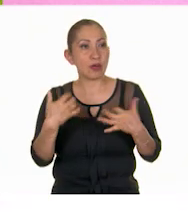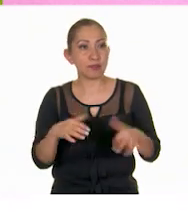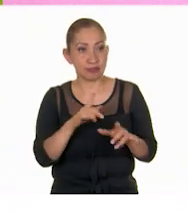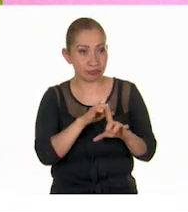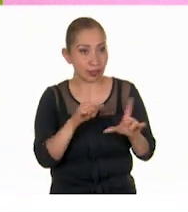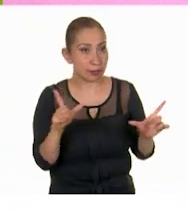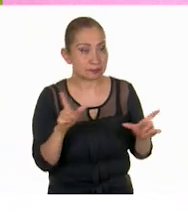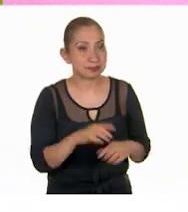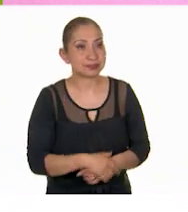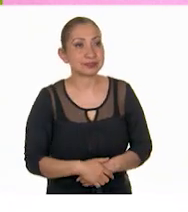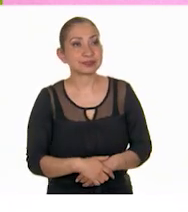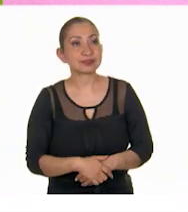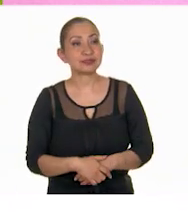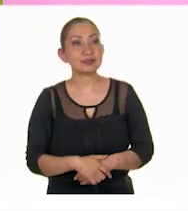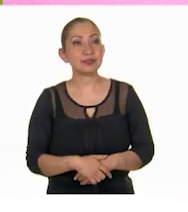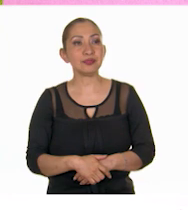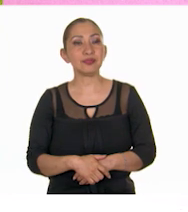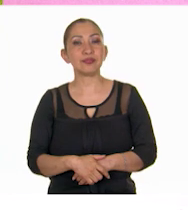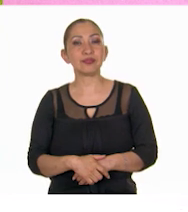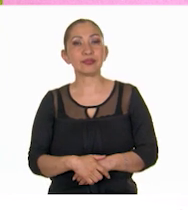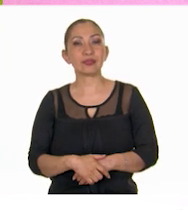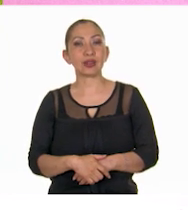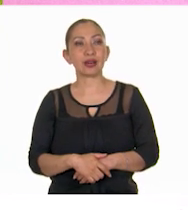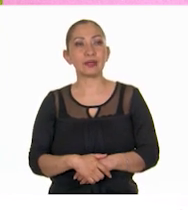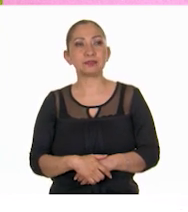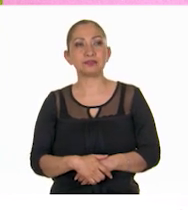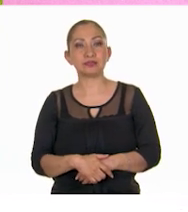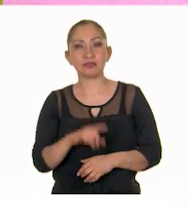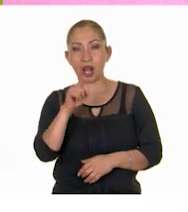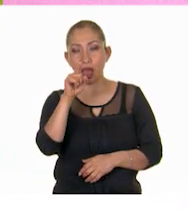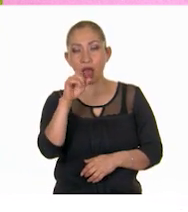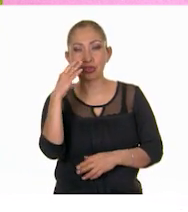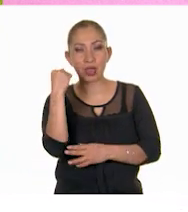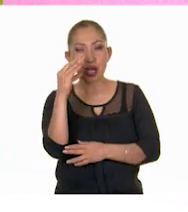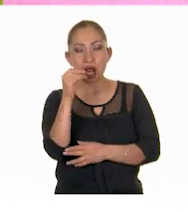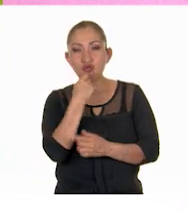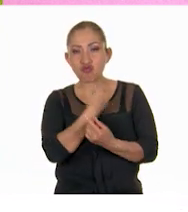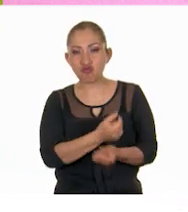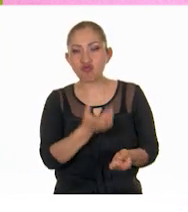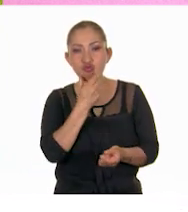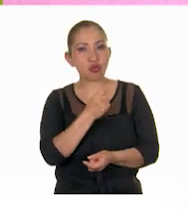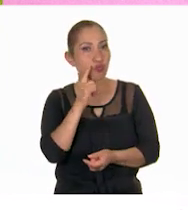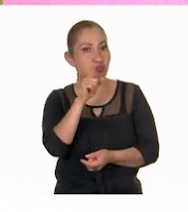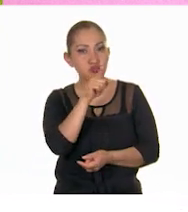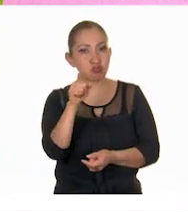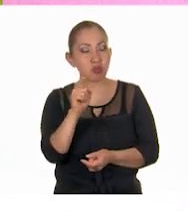¿Listosa? ¿Estás lista? Listísima. El reto para Tina, las niñas.